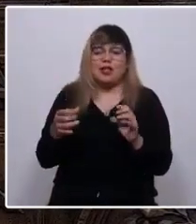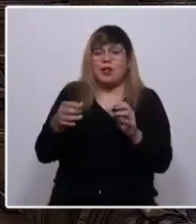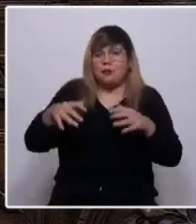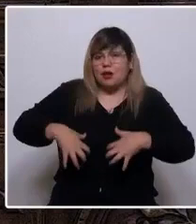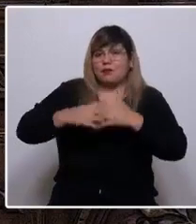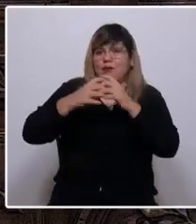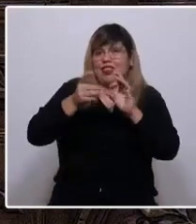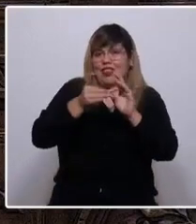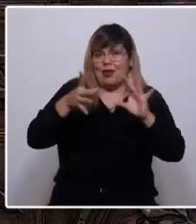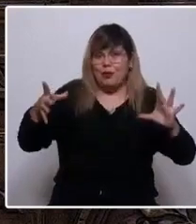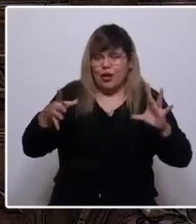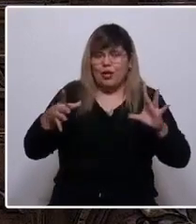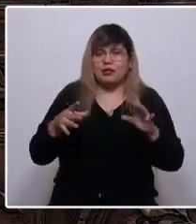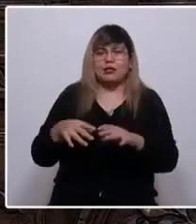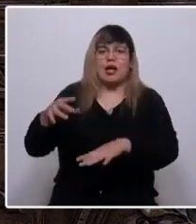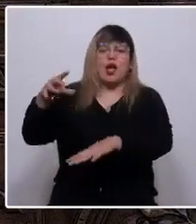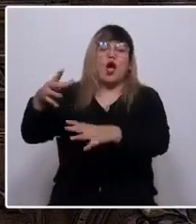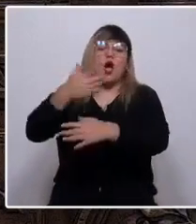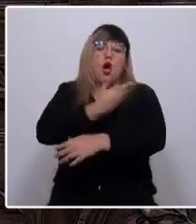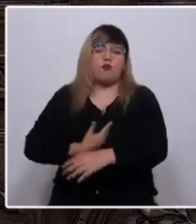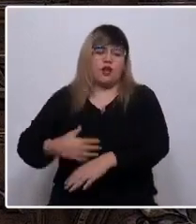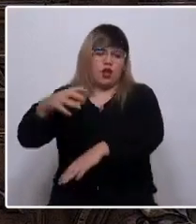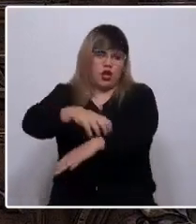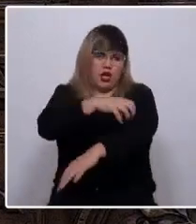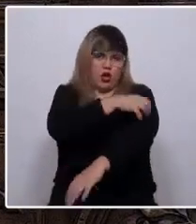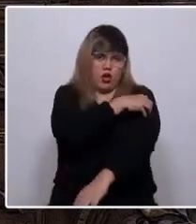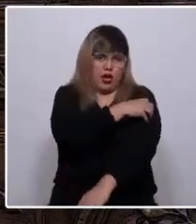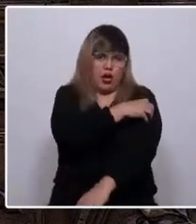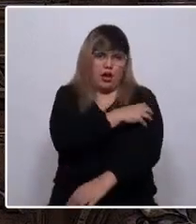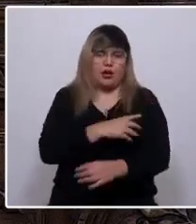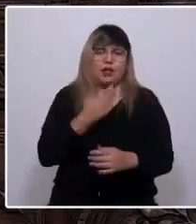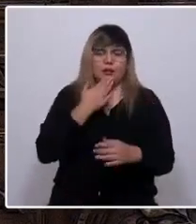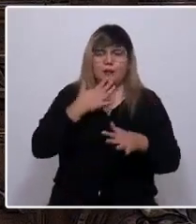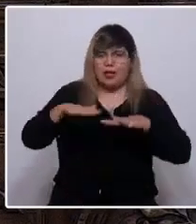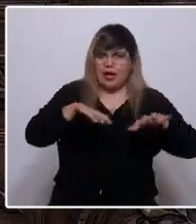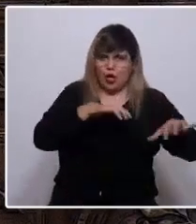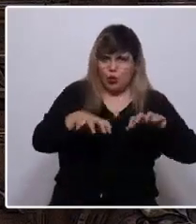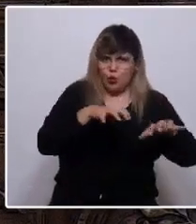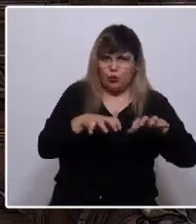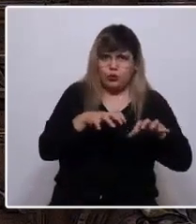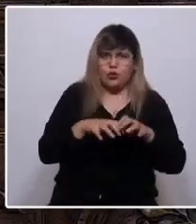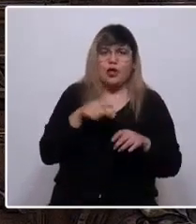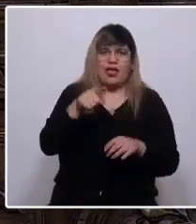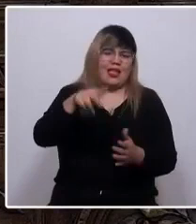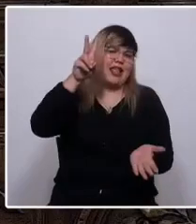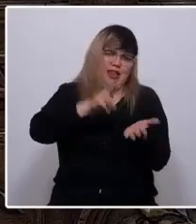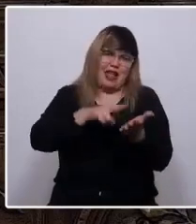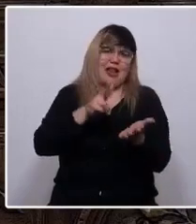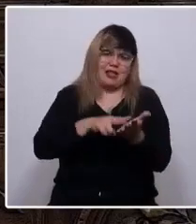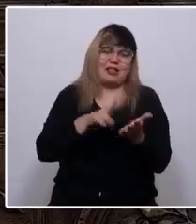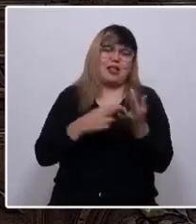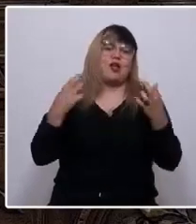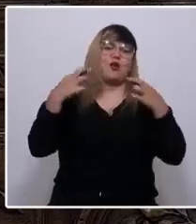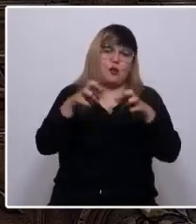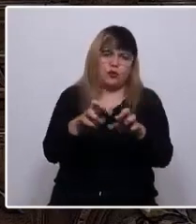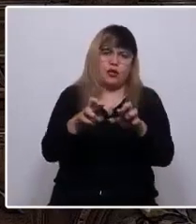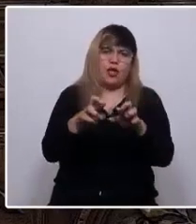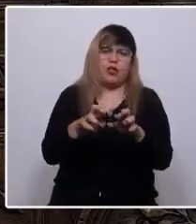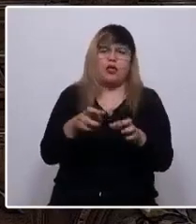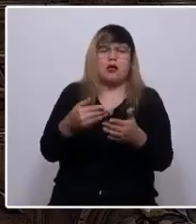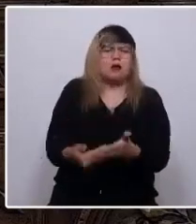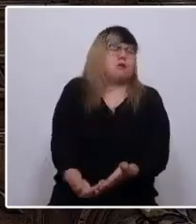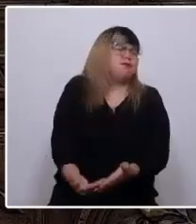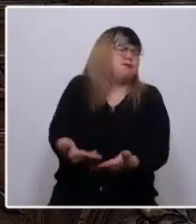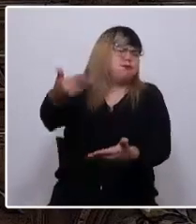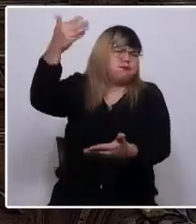dotando a los gobiernos regionales y locales de competencias y recursos. Es hacer realidad las oportunidades que hace tantos